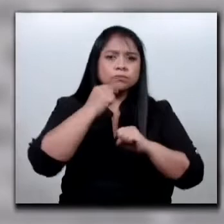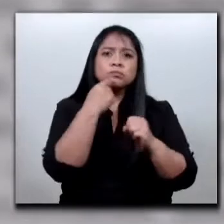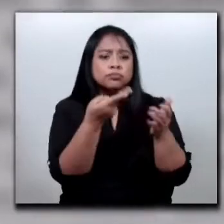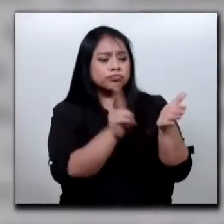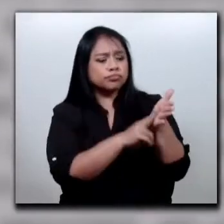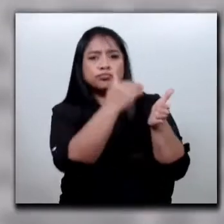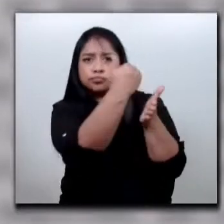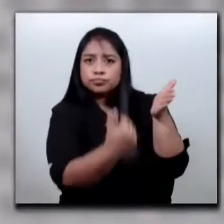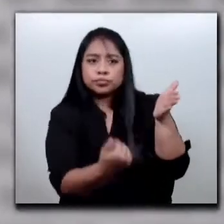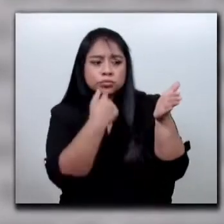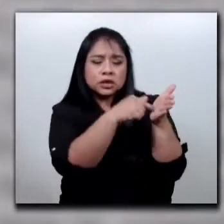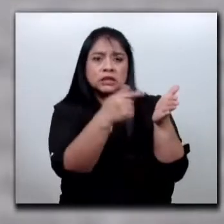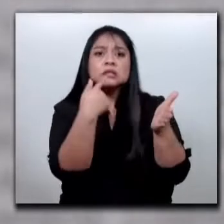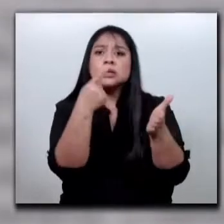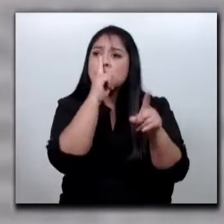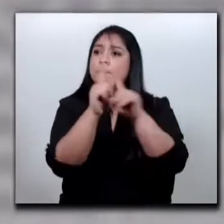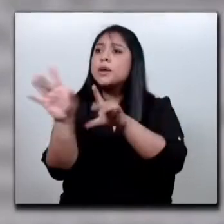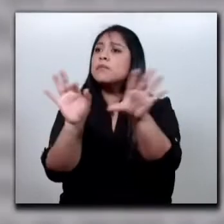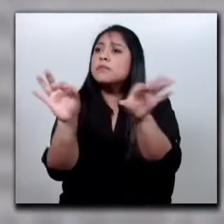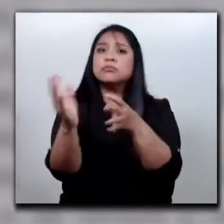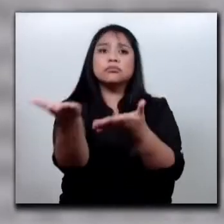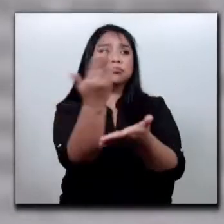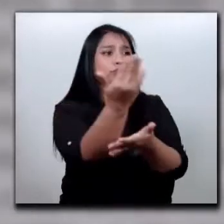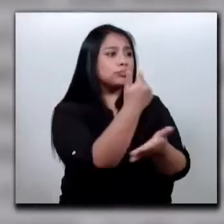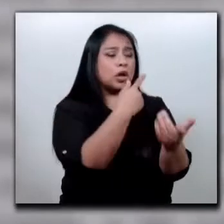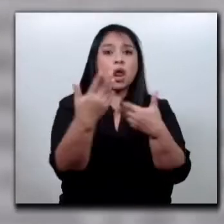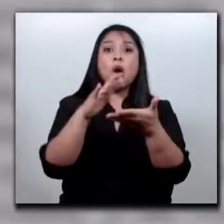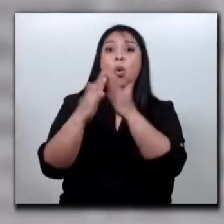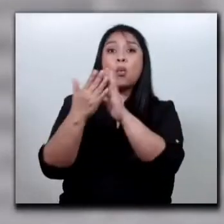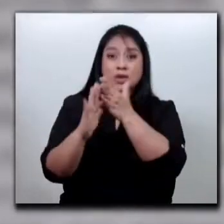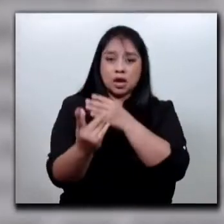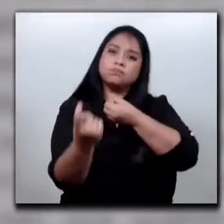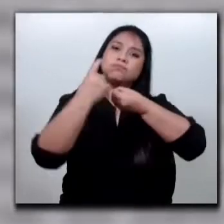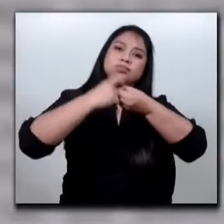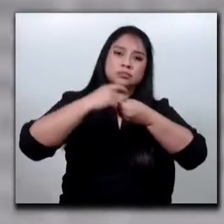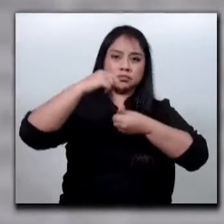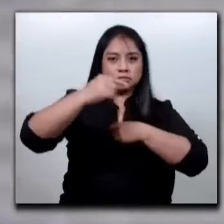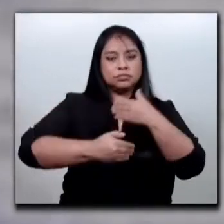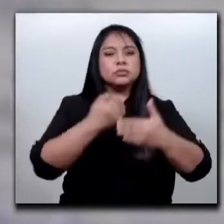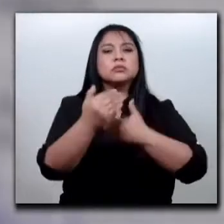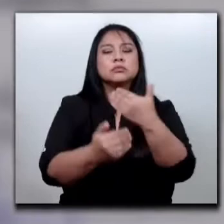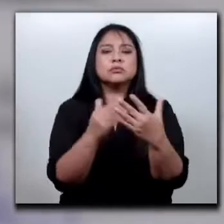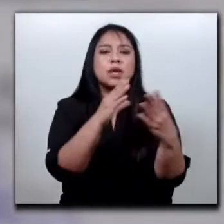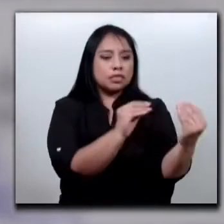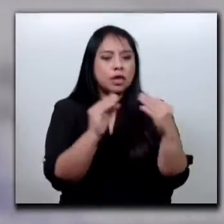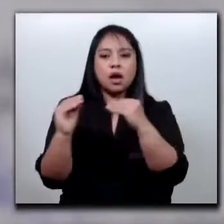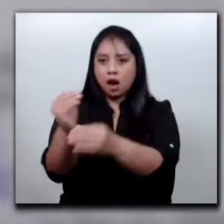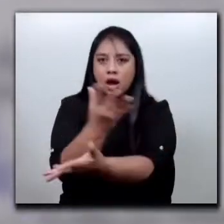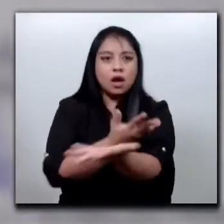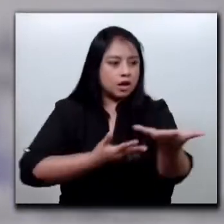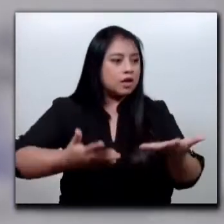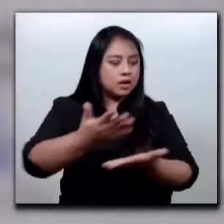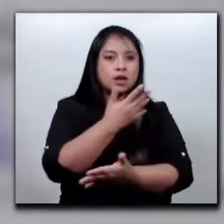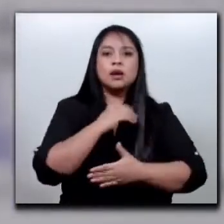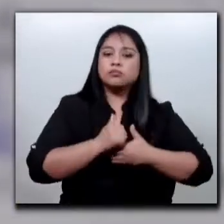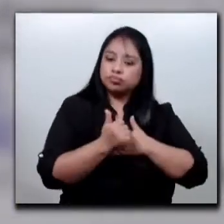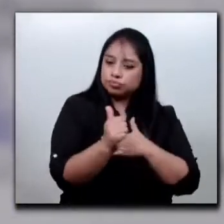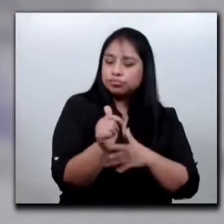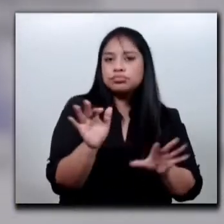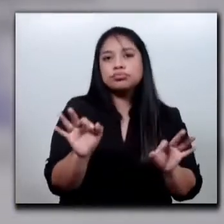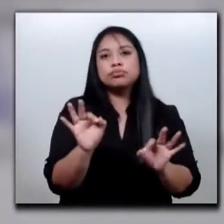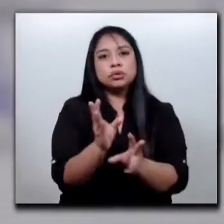invita a las demás comunidades de ambos municipios a sumarse a este proceso de diálogo que avanza de forma alentadora y que